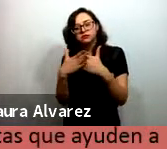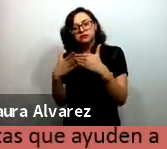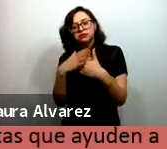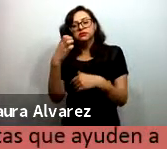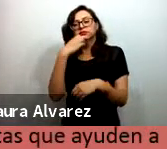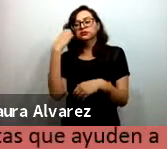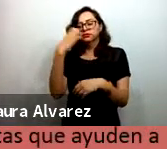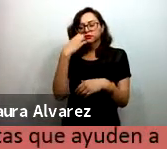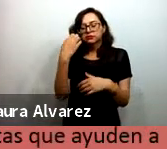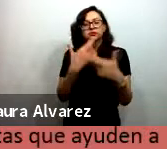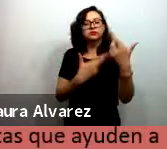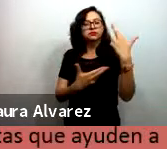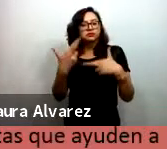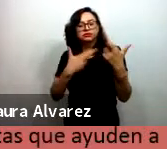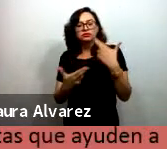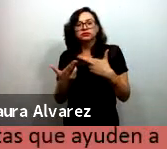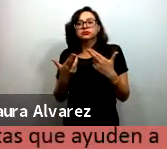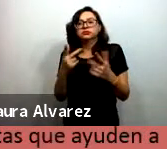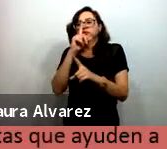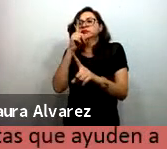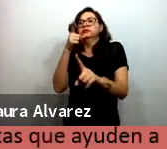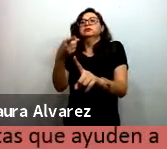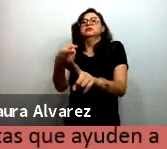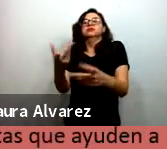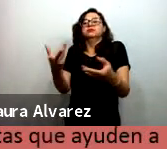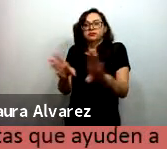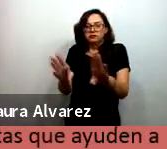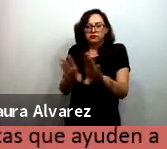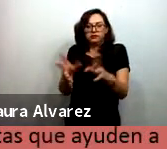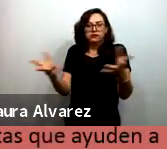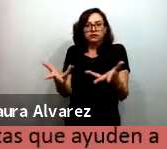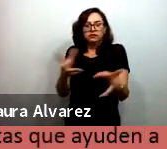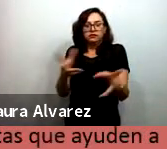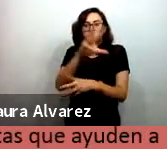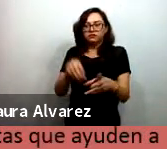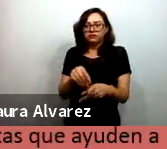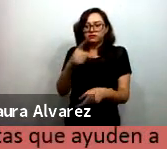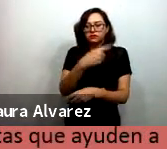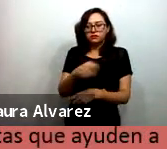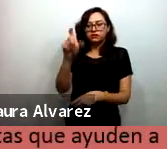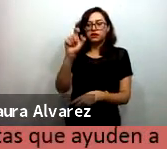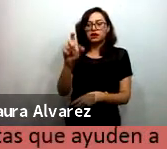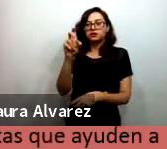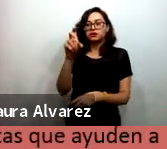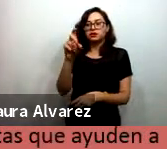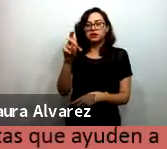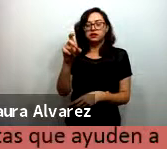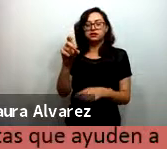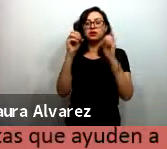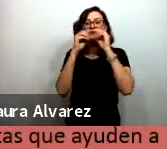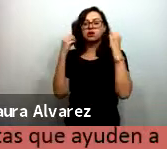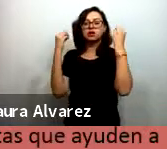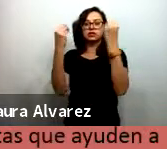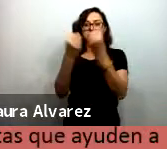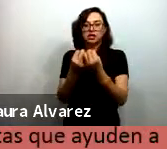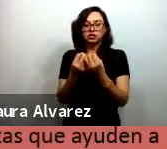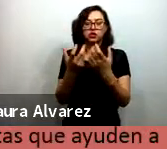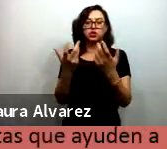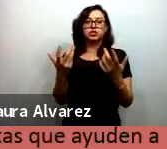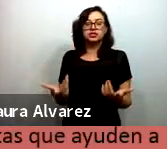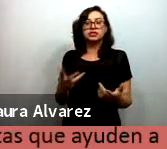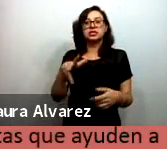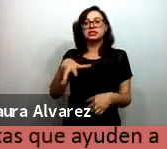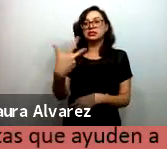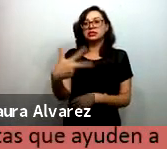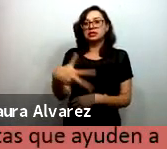se mira complejo de estas 130 organizaciones nos sumamos 13 que son todos estos logotipos que ven